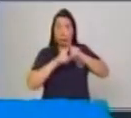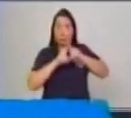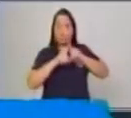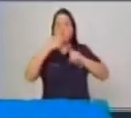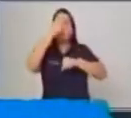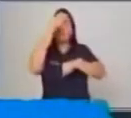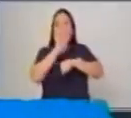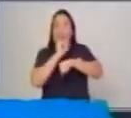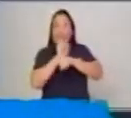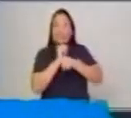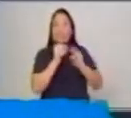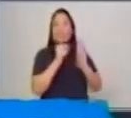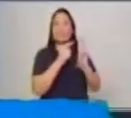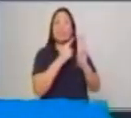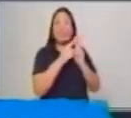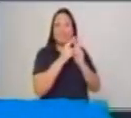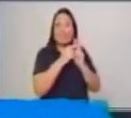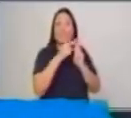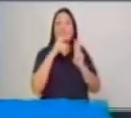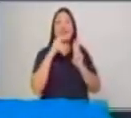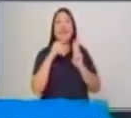la parte tres, los tipos.